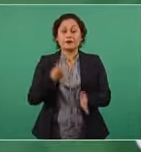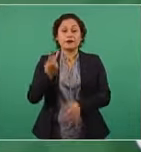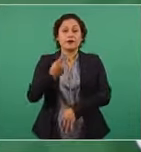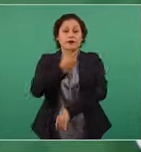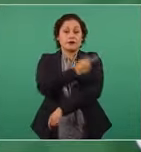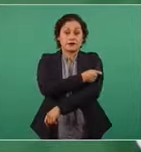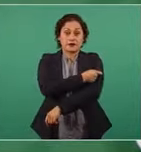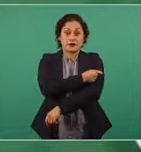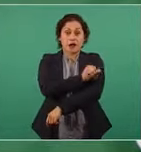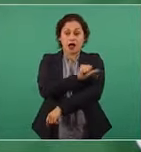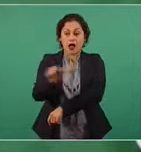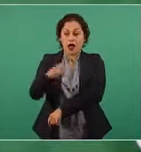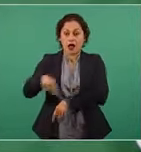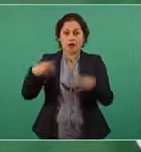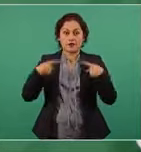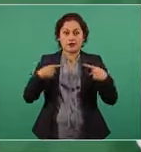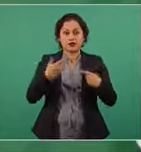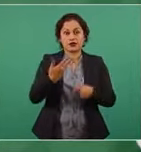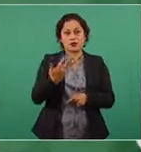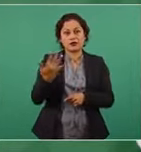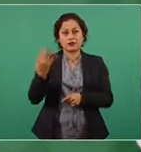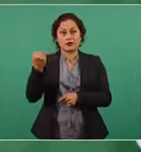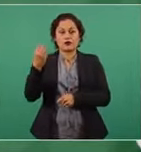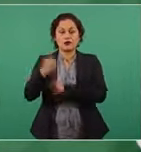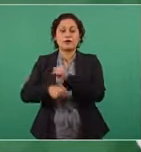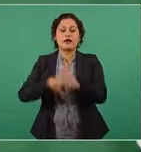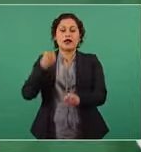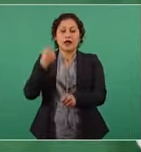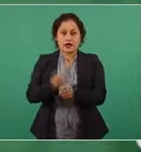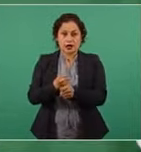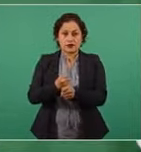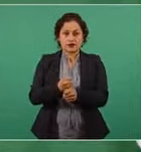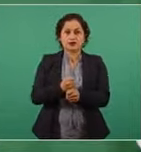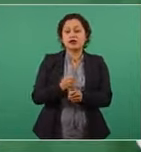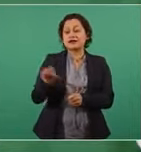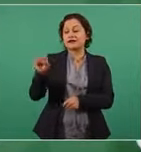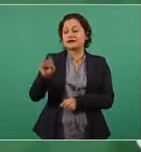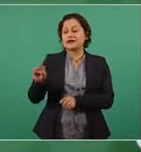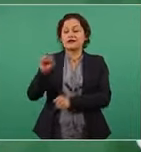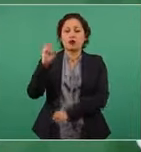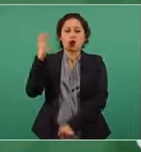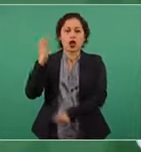porque se decidió no vacunar el domingo.